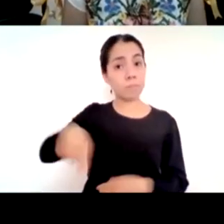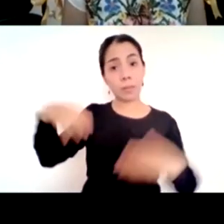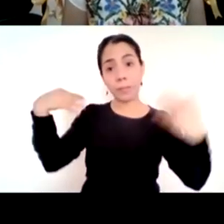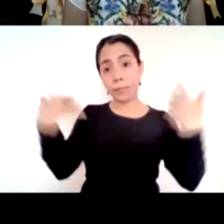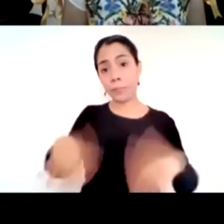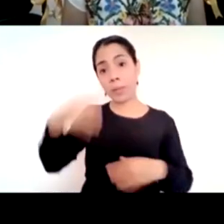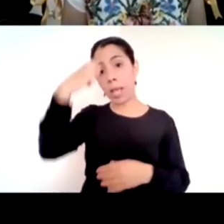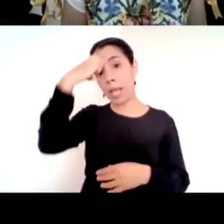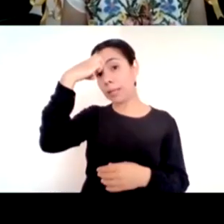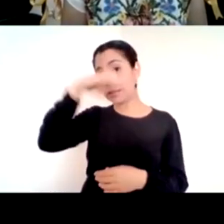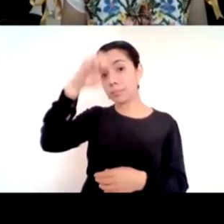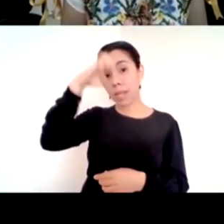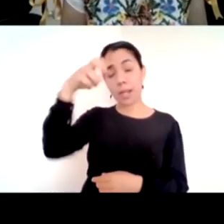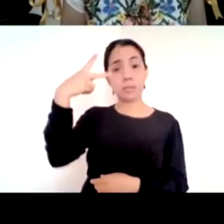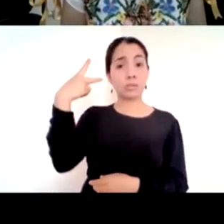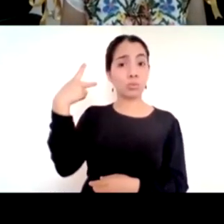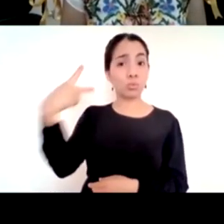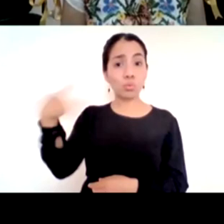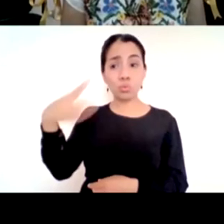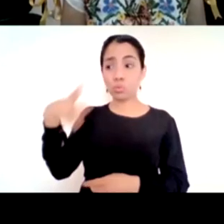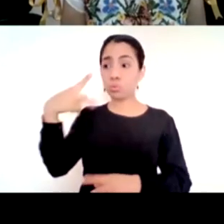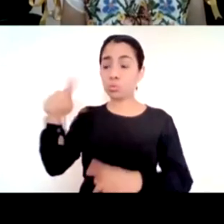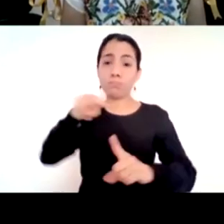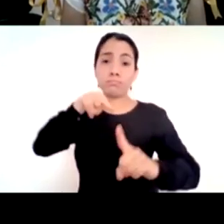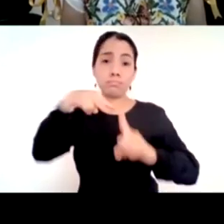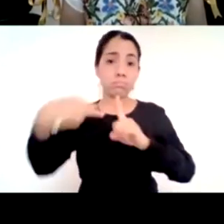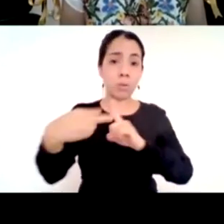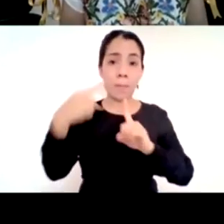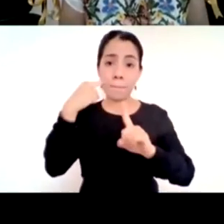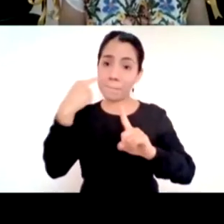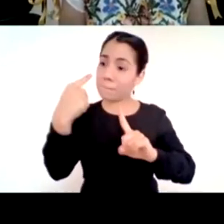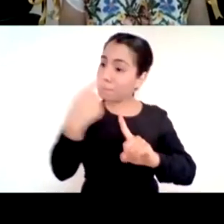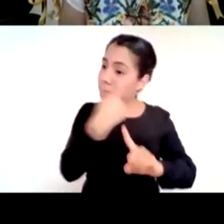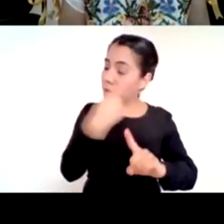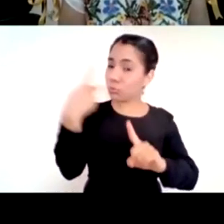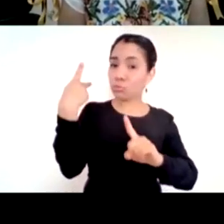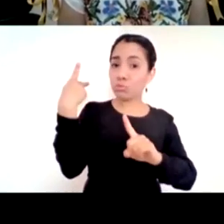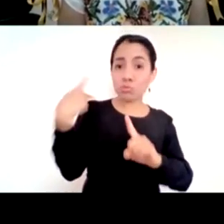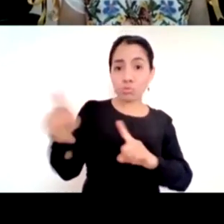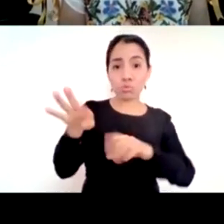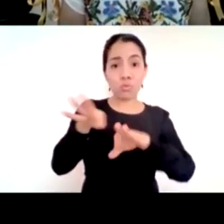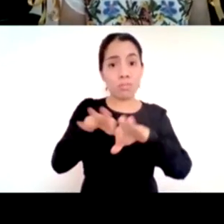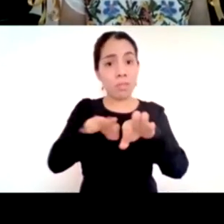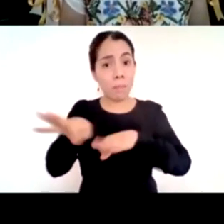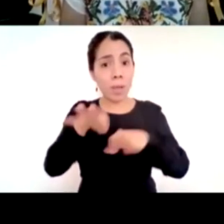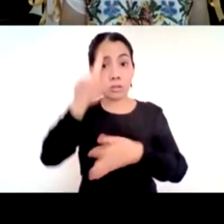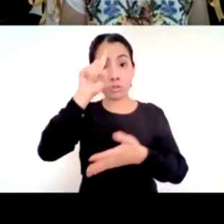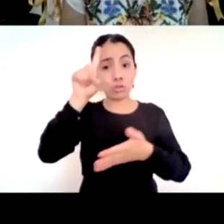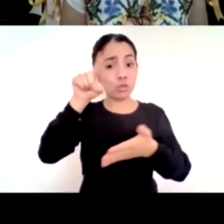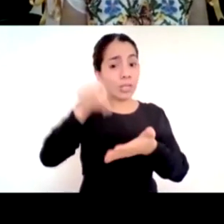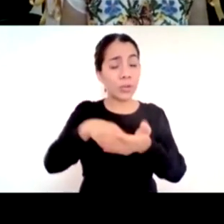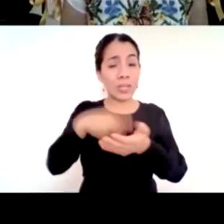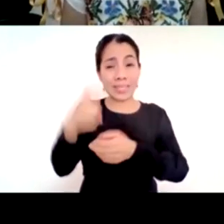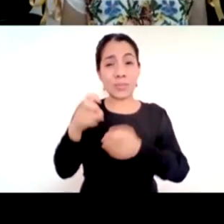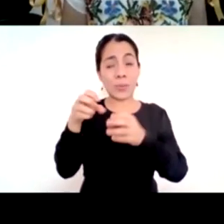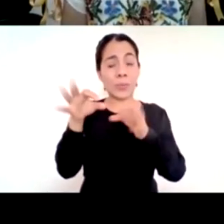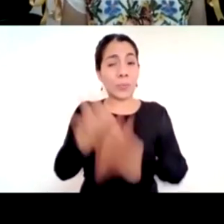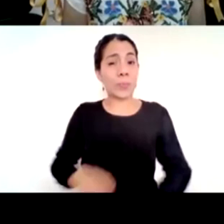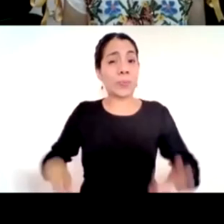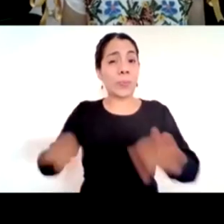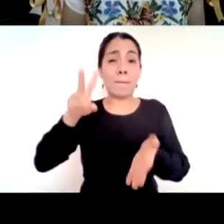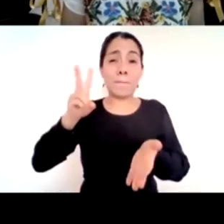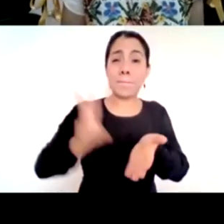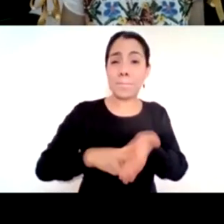de su visión los maestros y las maestras de México creo que son la mayor fortaleza de nuestro país pues muchísimas